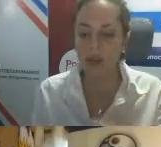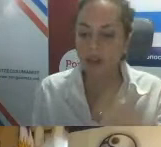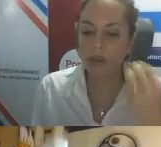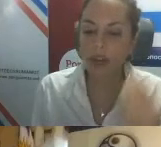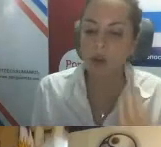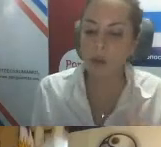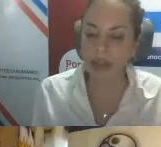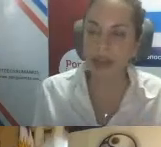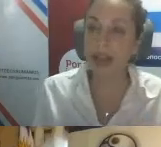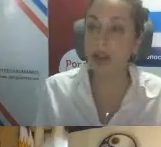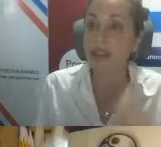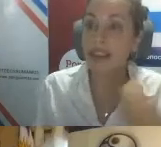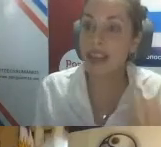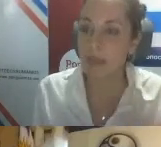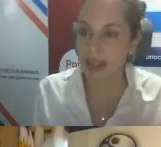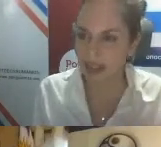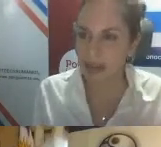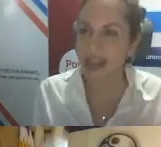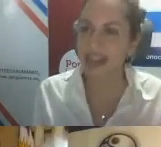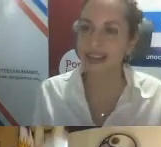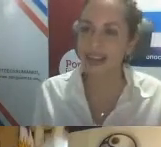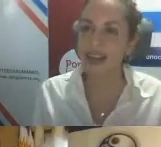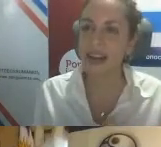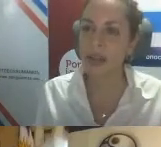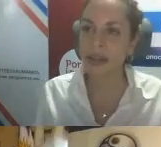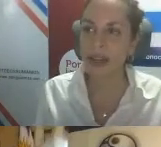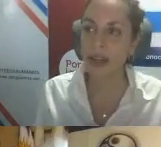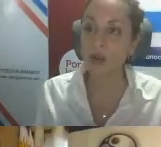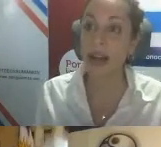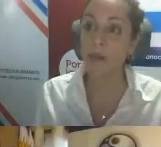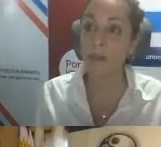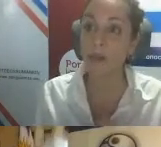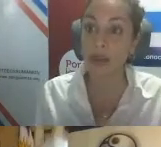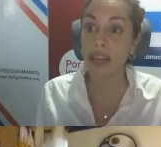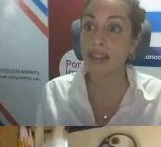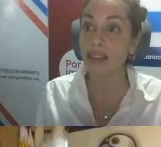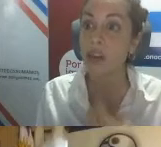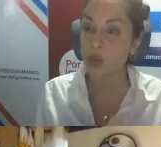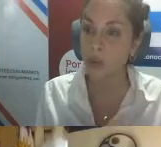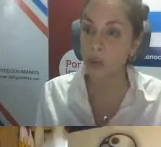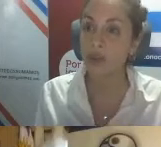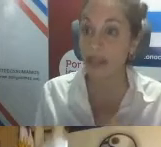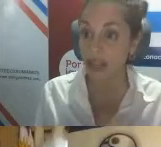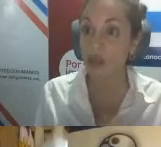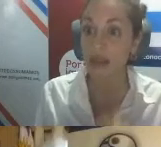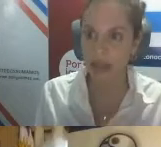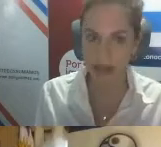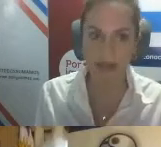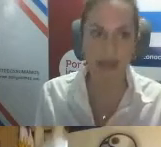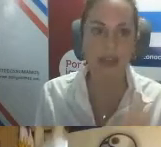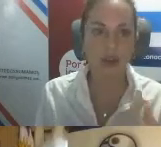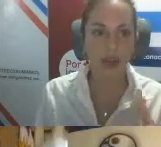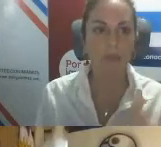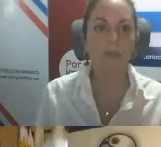los servicios de la comunidad en los que se quiere participar. Es decir, realmente, esto de la posibilidad de ser autónomos y el derecho a